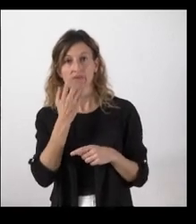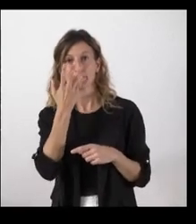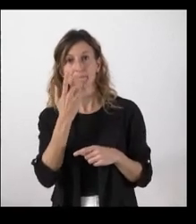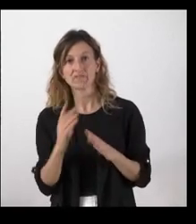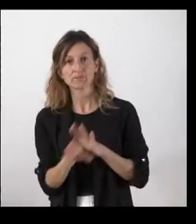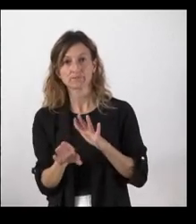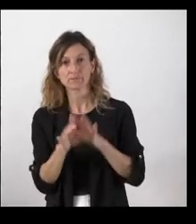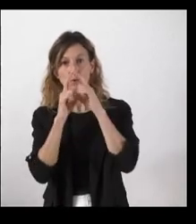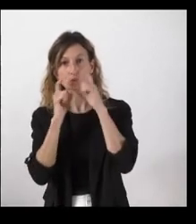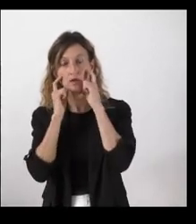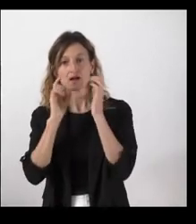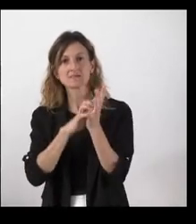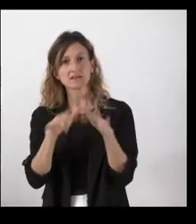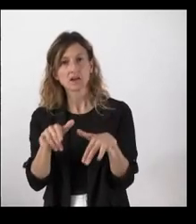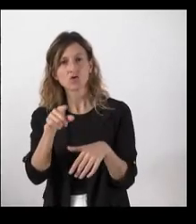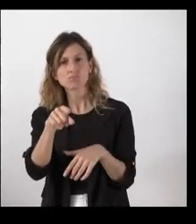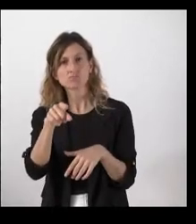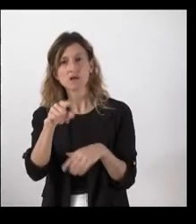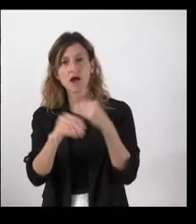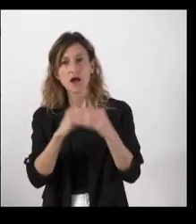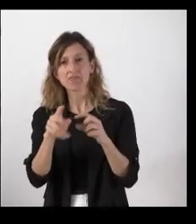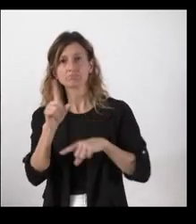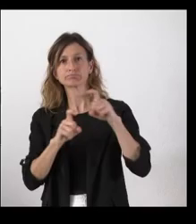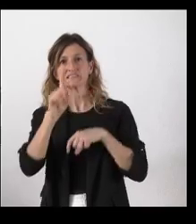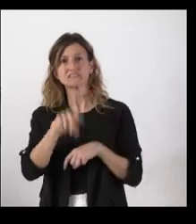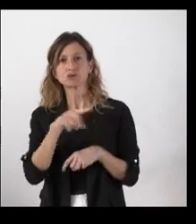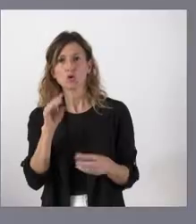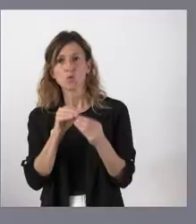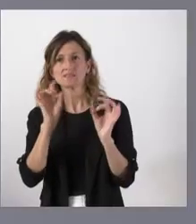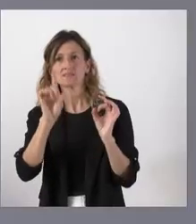se siga manteniendo. No sé si Castillo y León también va a recular en ese aspecto. Gracias.